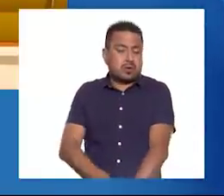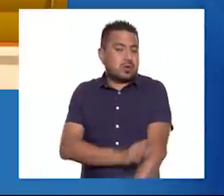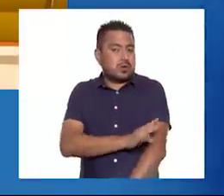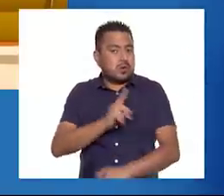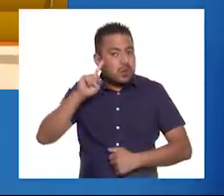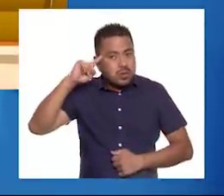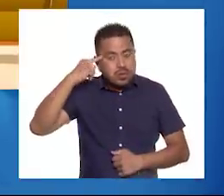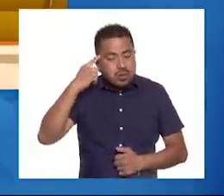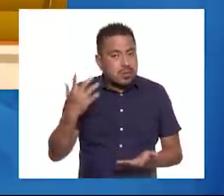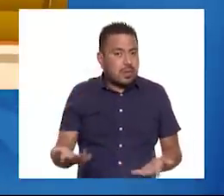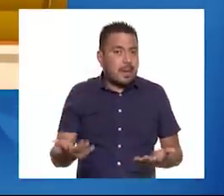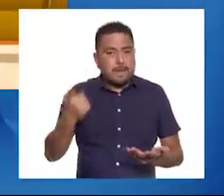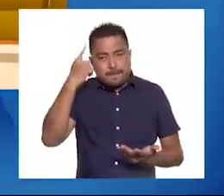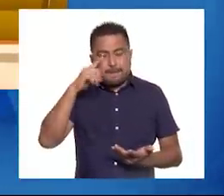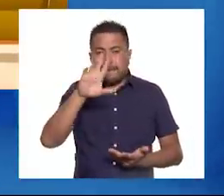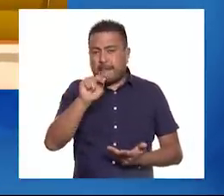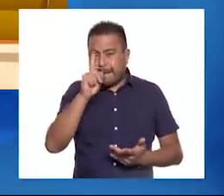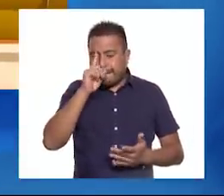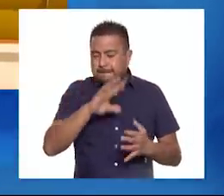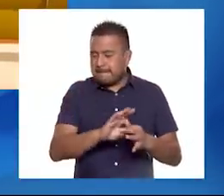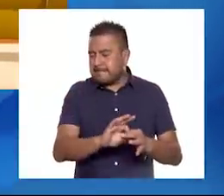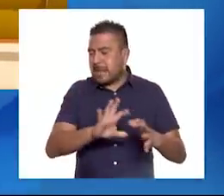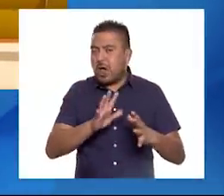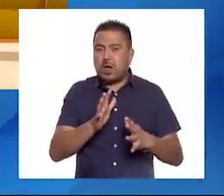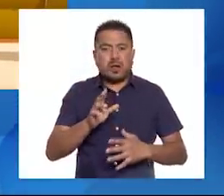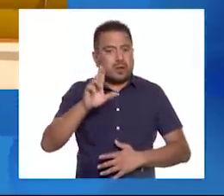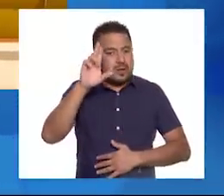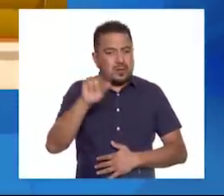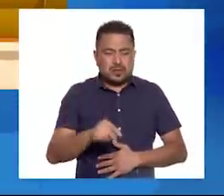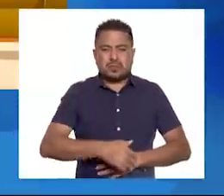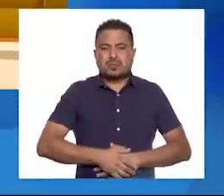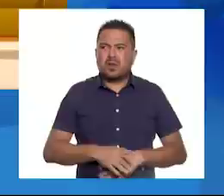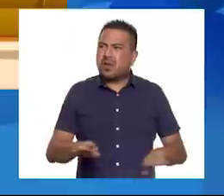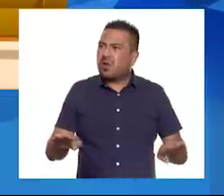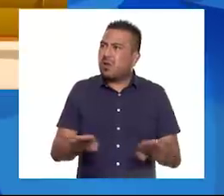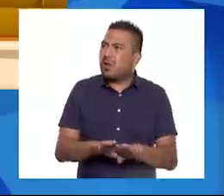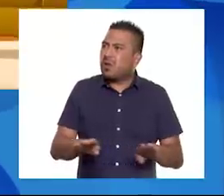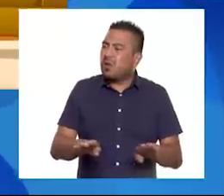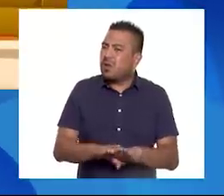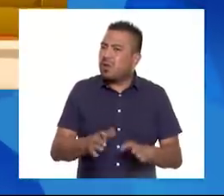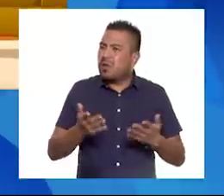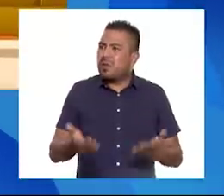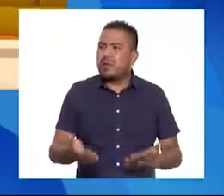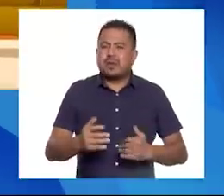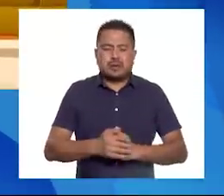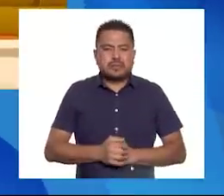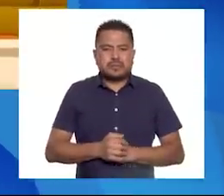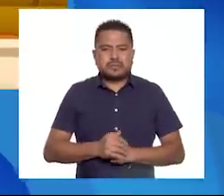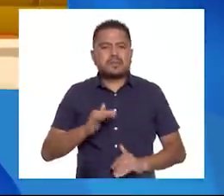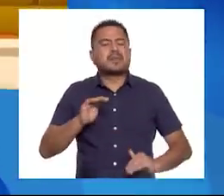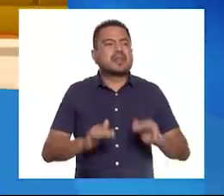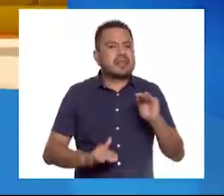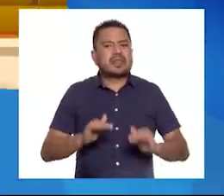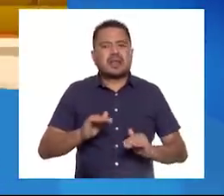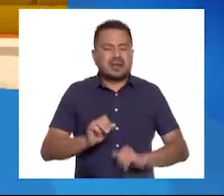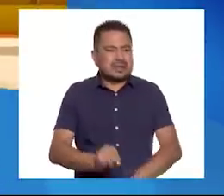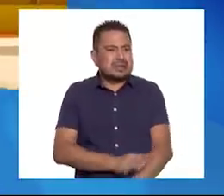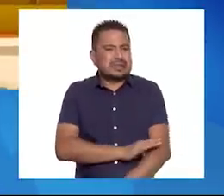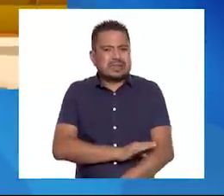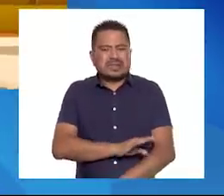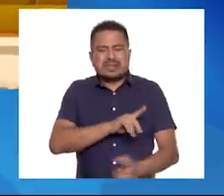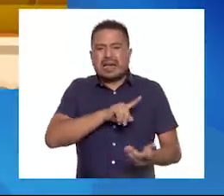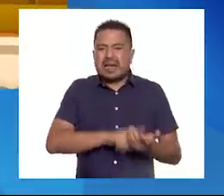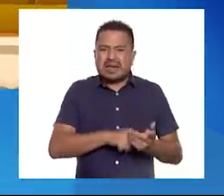del enojo para no explotar de esa forma. ¿Pero cómo? En ocasiones a las emociones